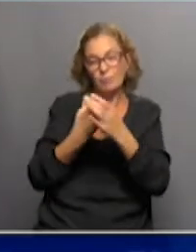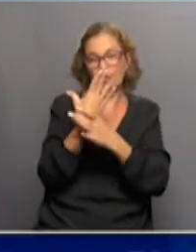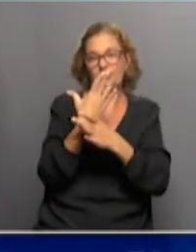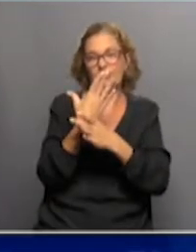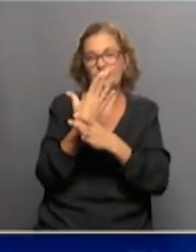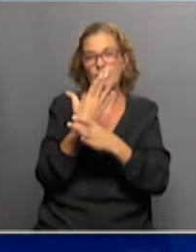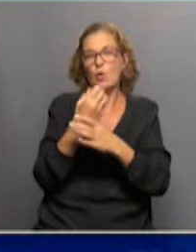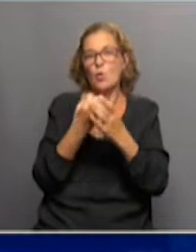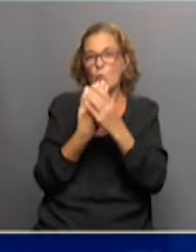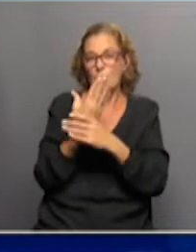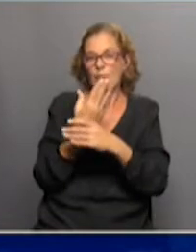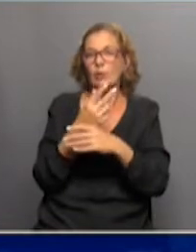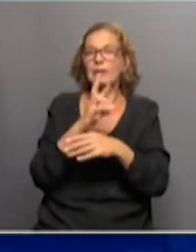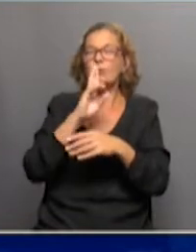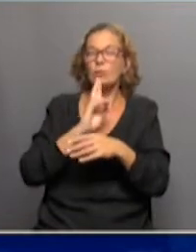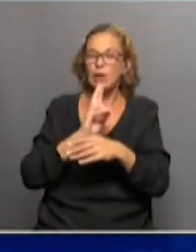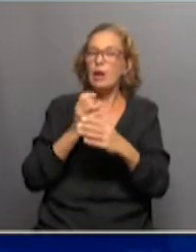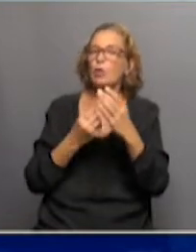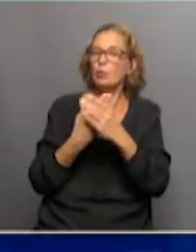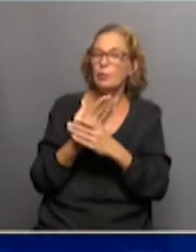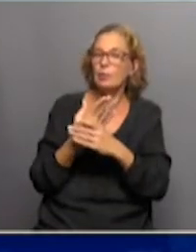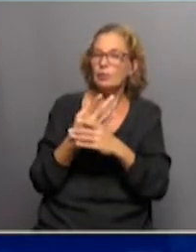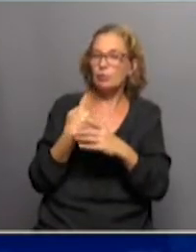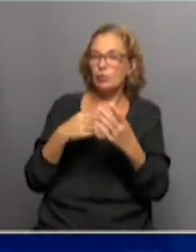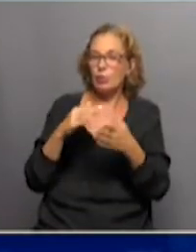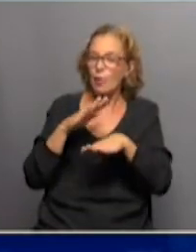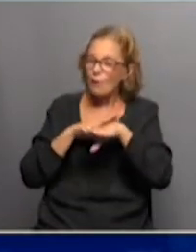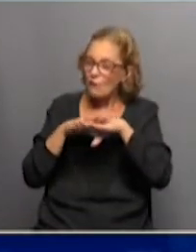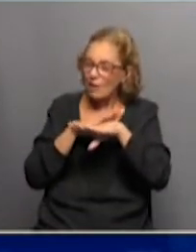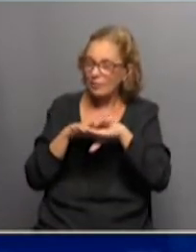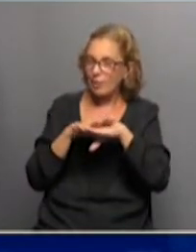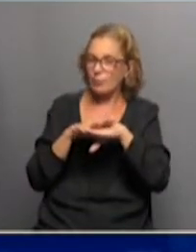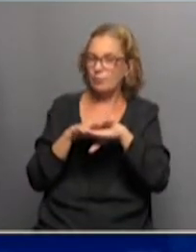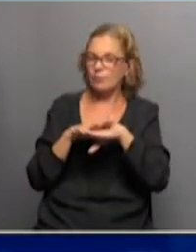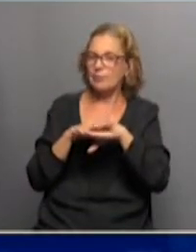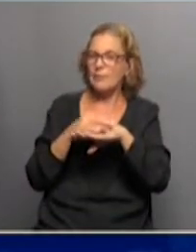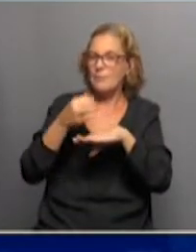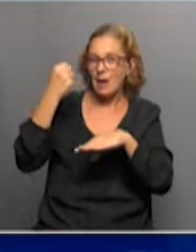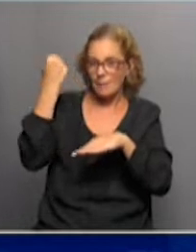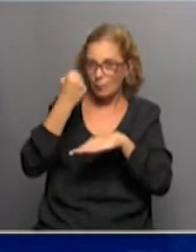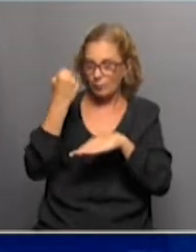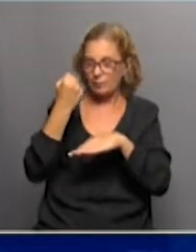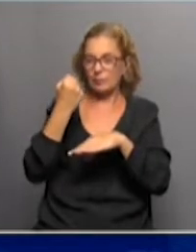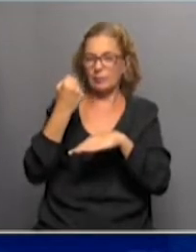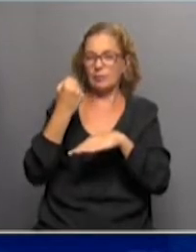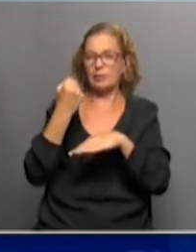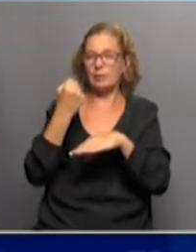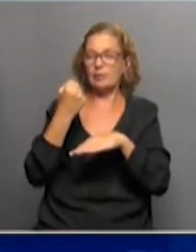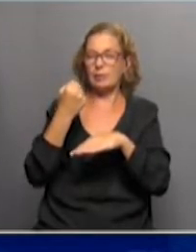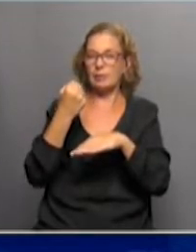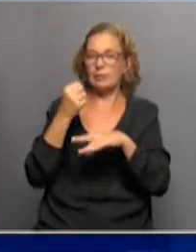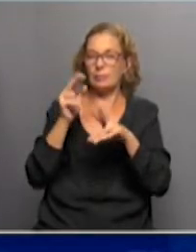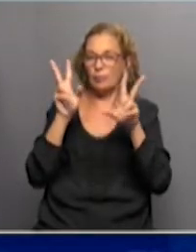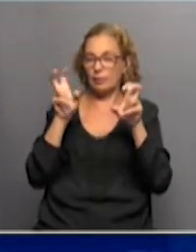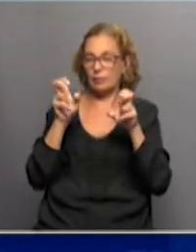nuevos resultados y nuevas publicaciones, nosotros nos basamos esencialmente en publicaciones